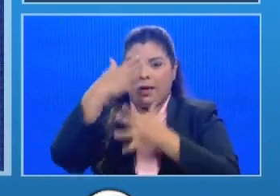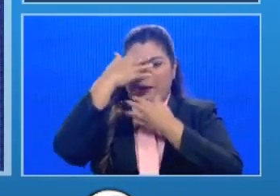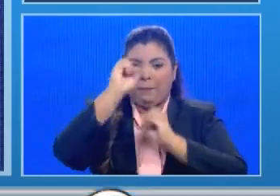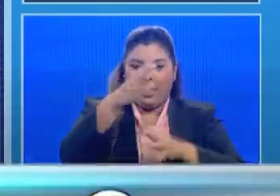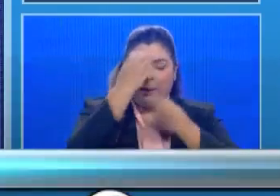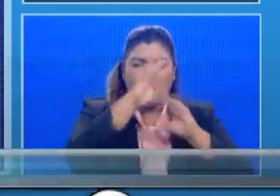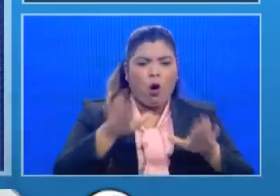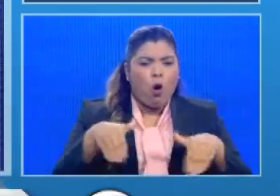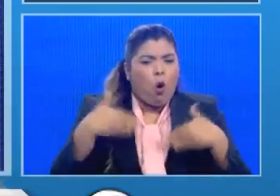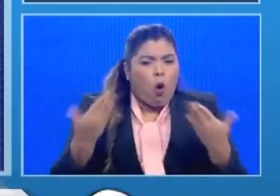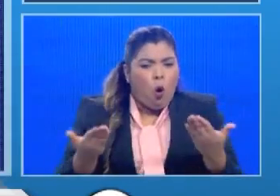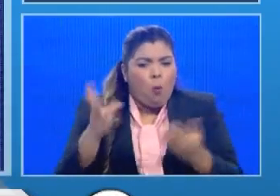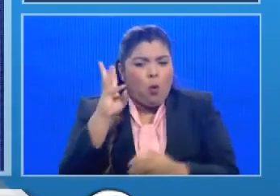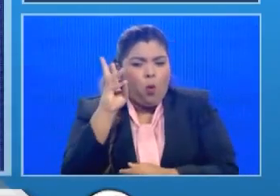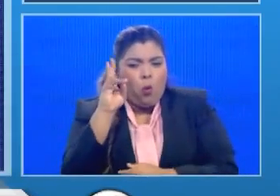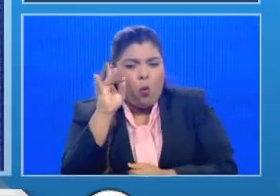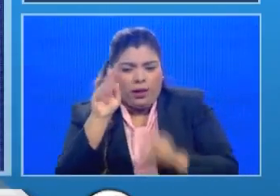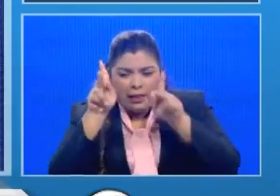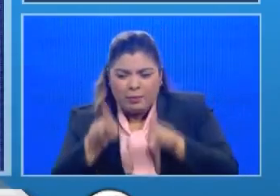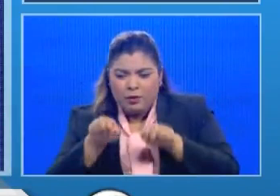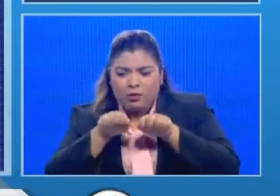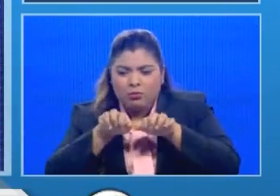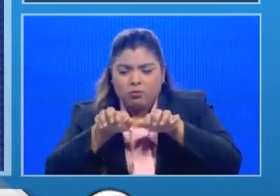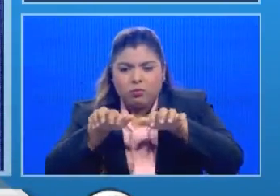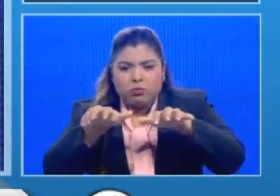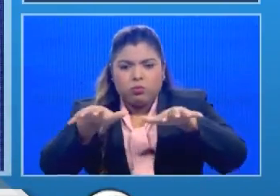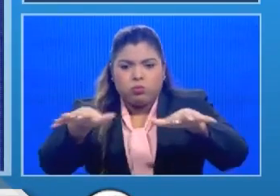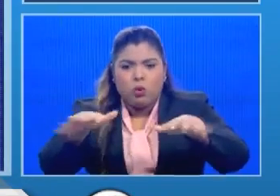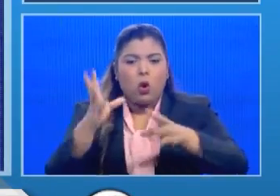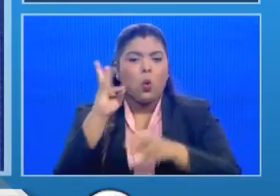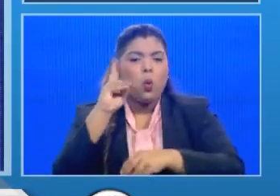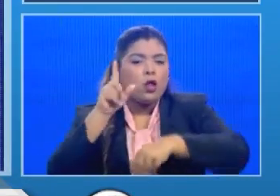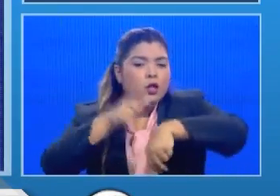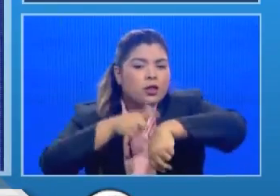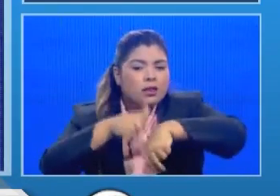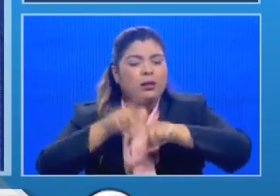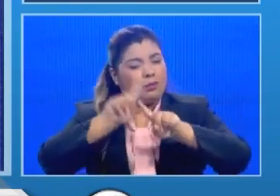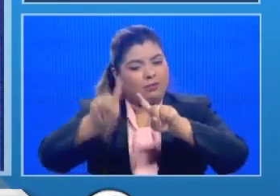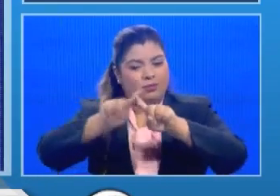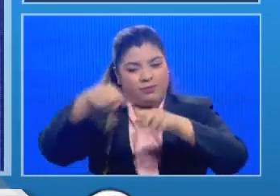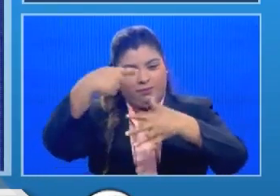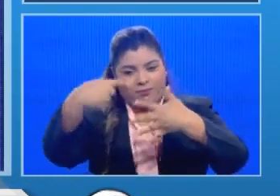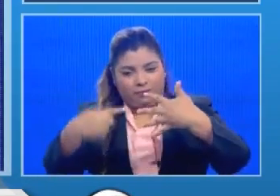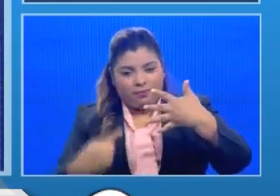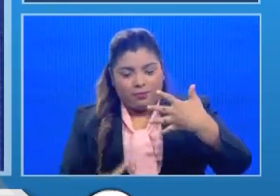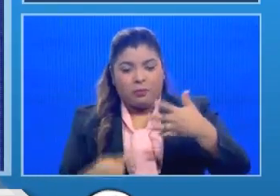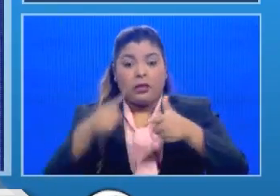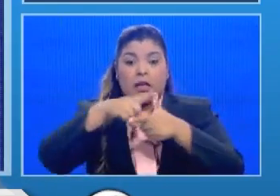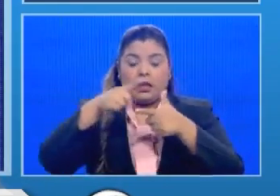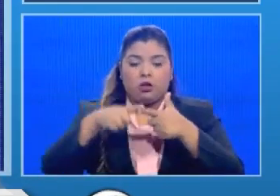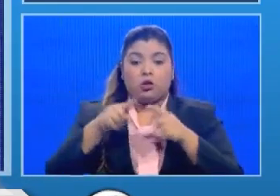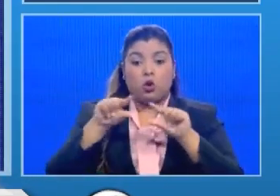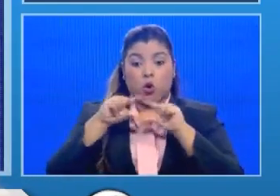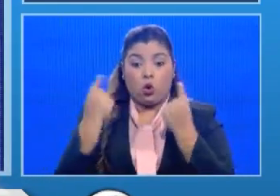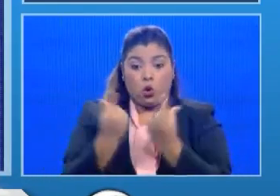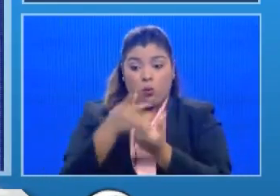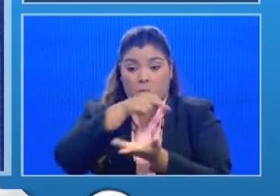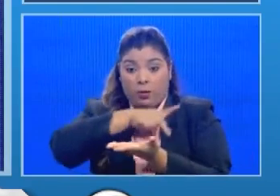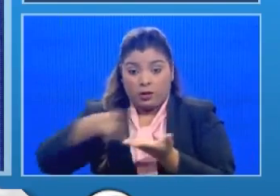OPS y bajo avales de modelos que se vienen adelantando por instituciones académicas